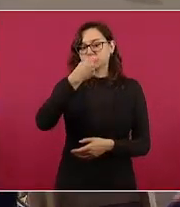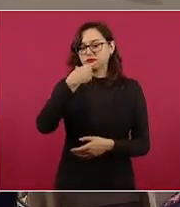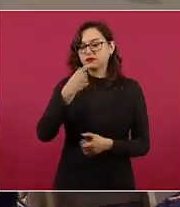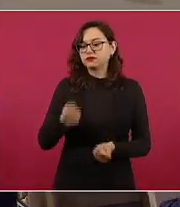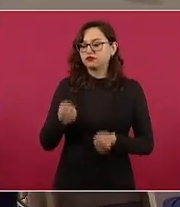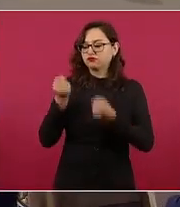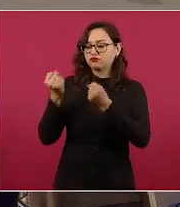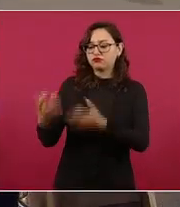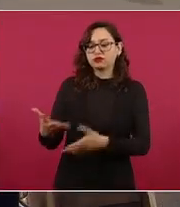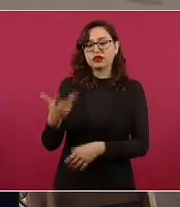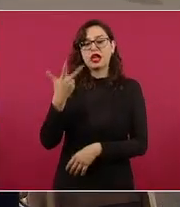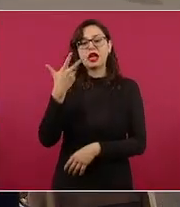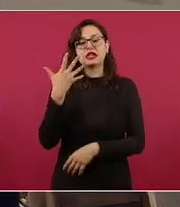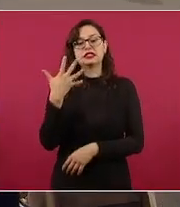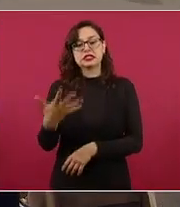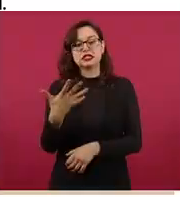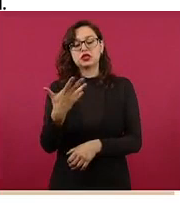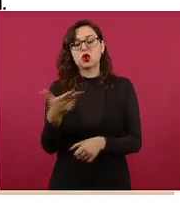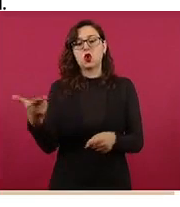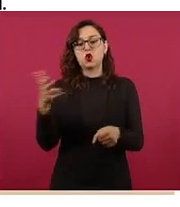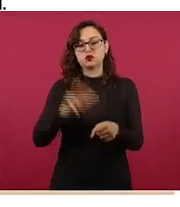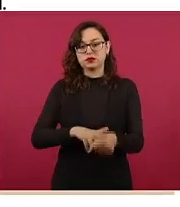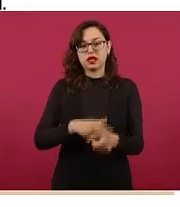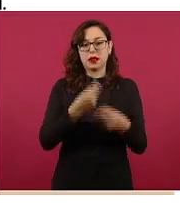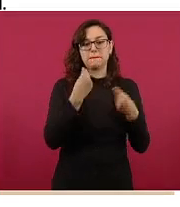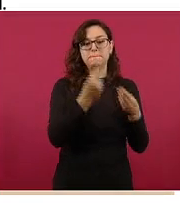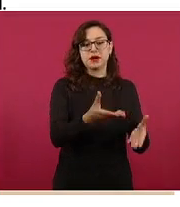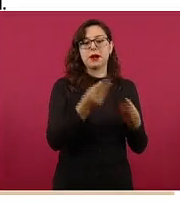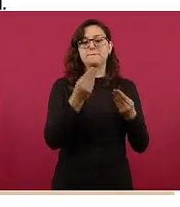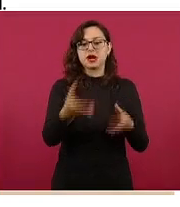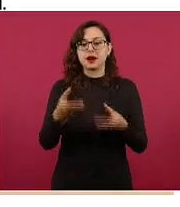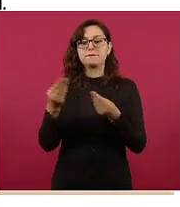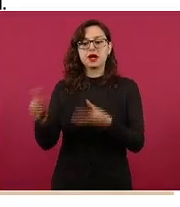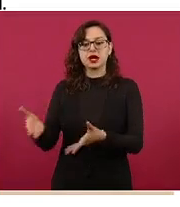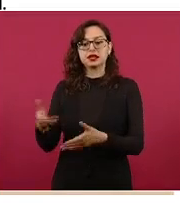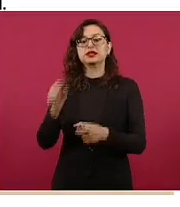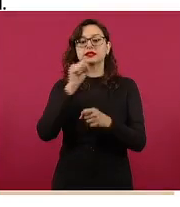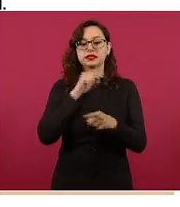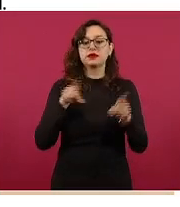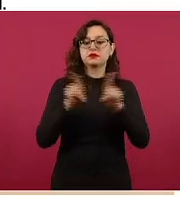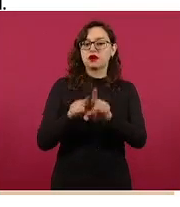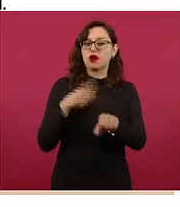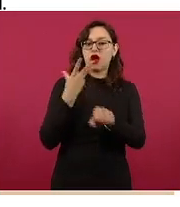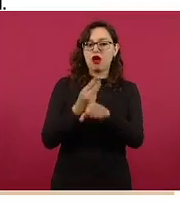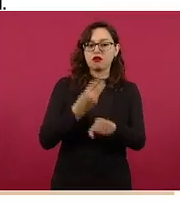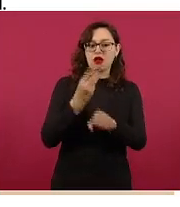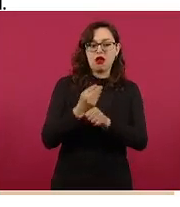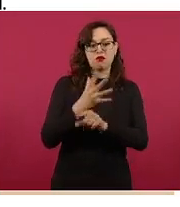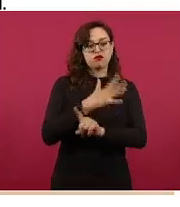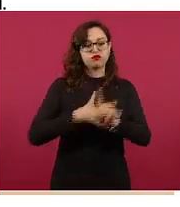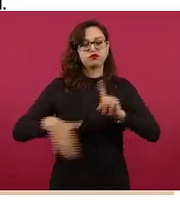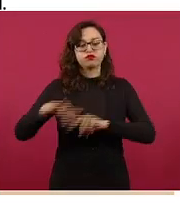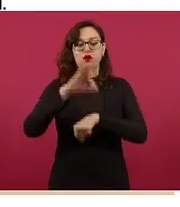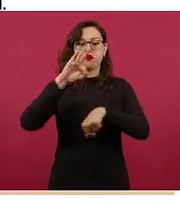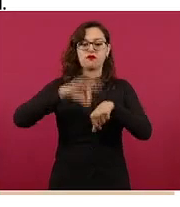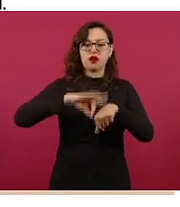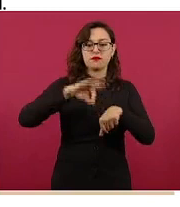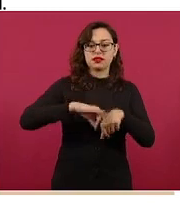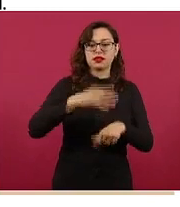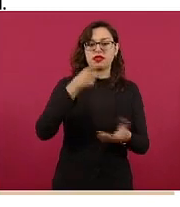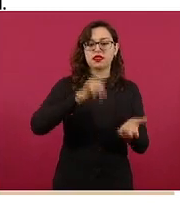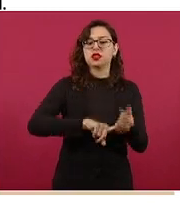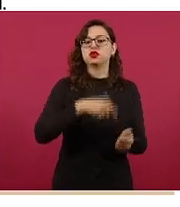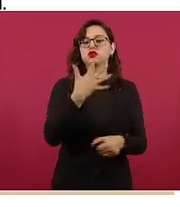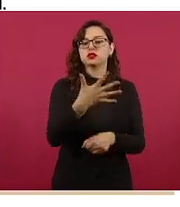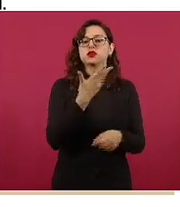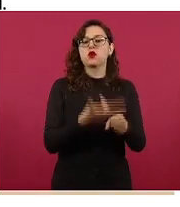cinco hospitales de segundo nivel y se han mejorado las condiciones físicas en el área de farmacia de cinco hospitales.